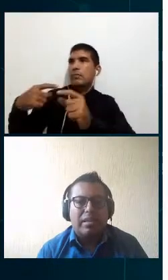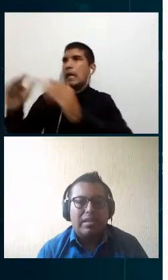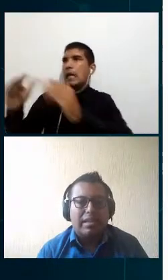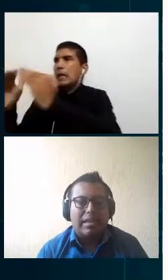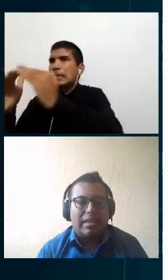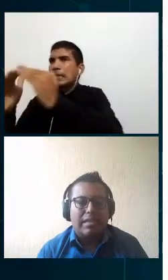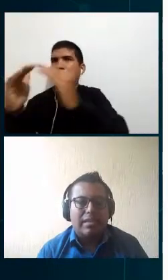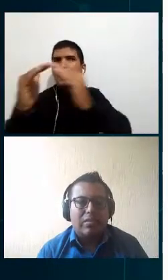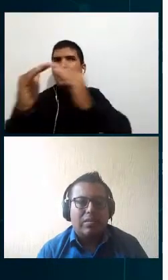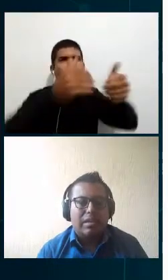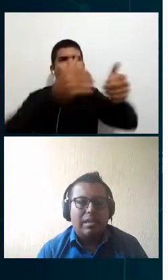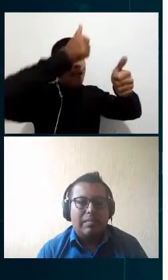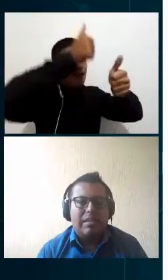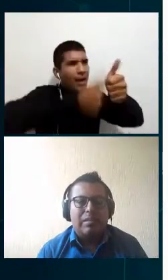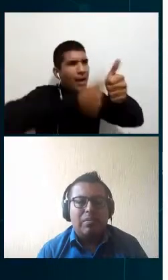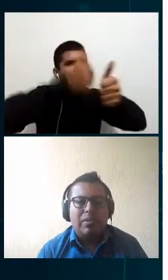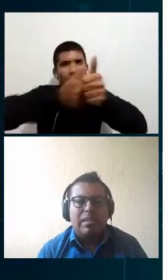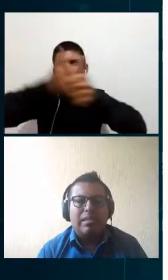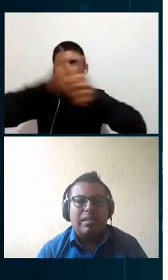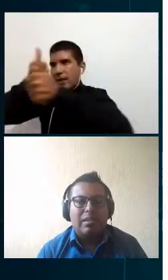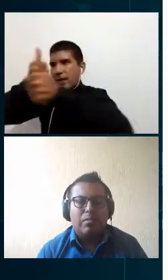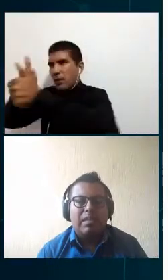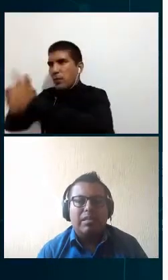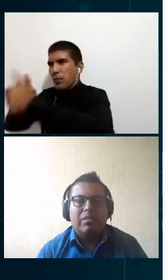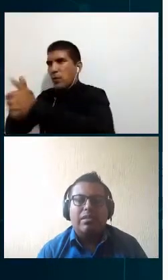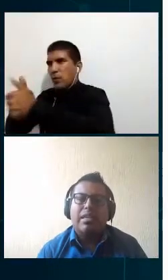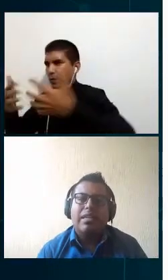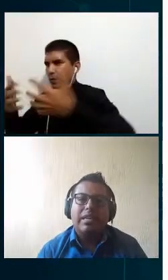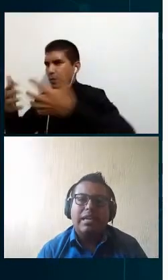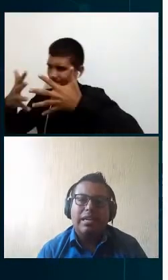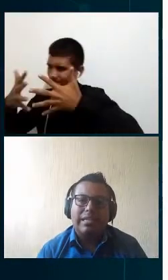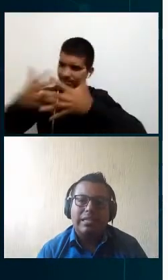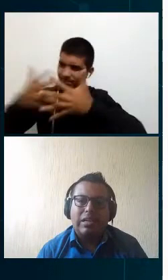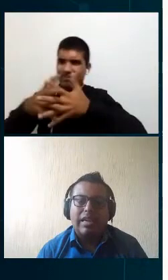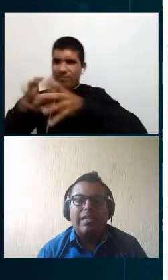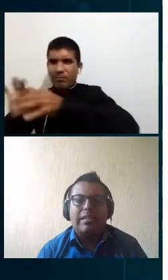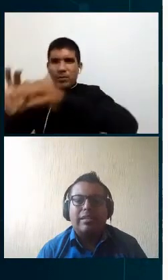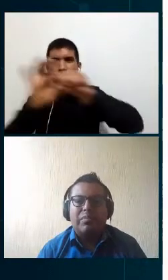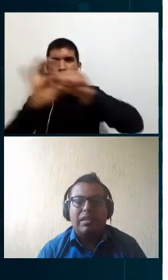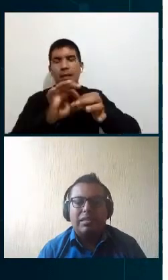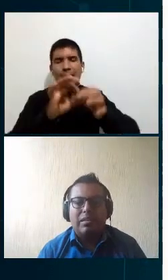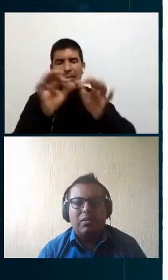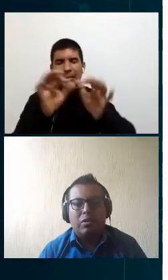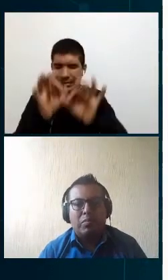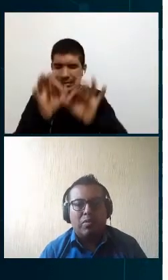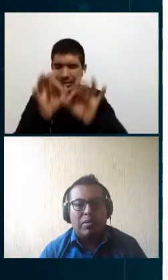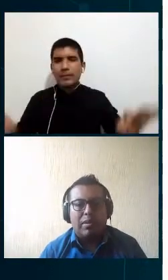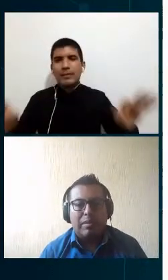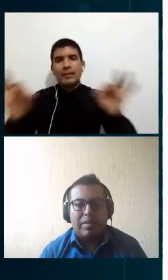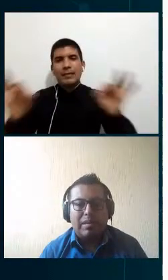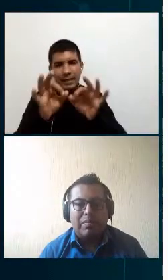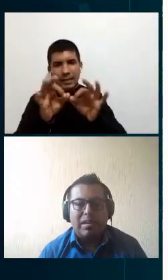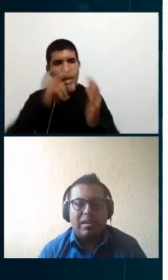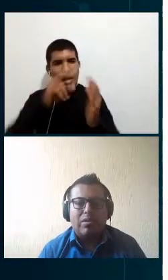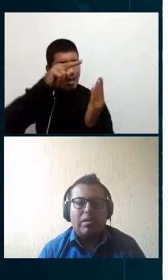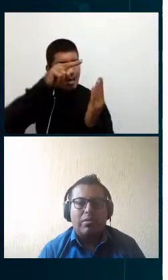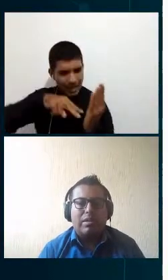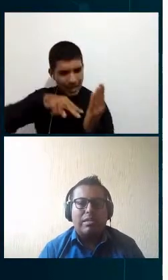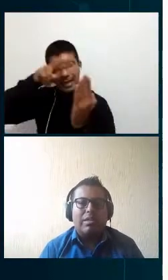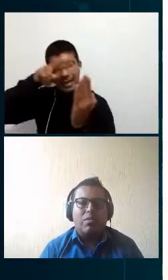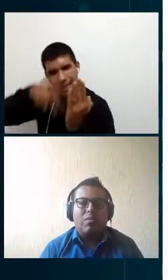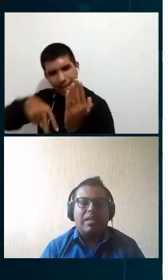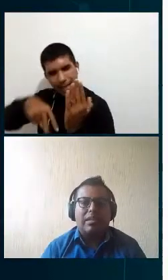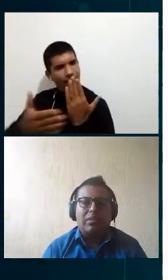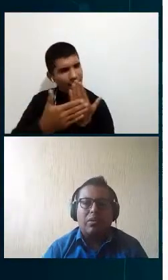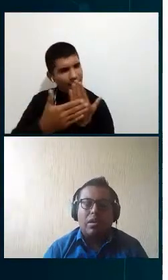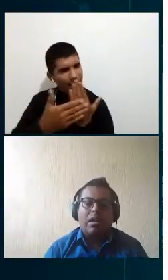entonces esa es una de las partes importantes la documentación técnica las talleres que se puedan tener con los proveedores para poder recoger